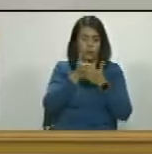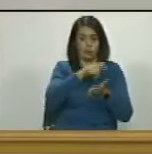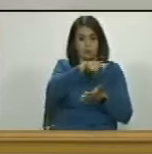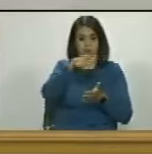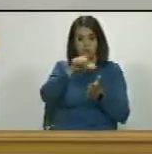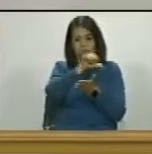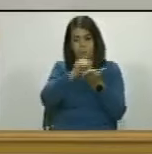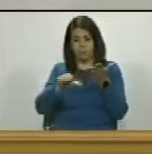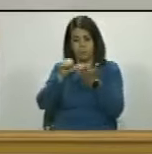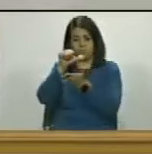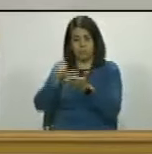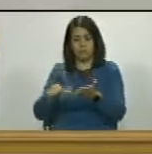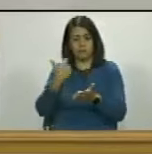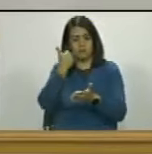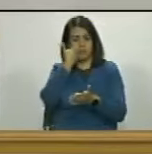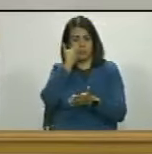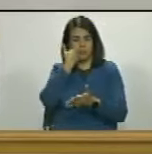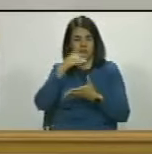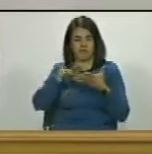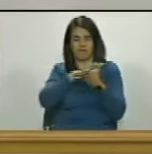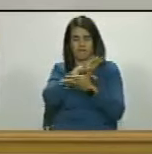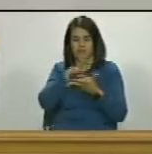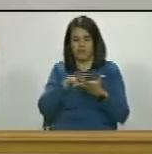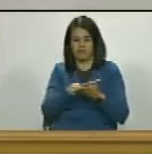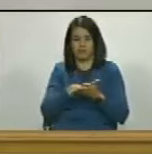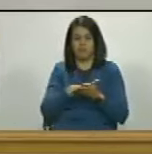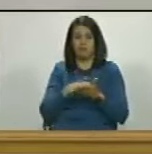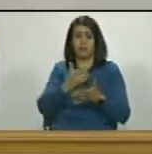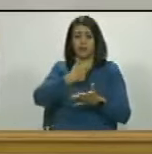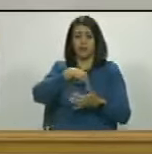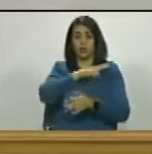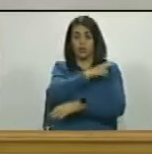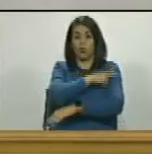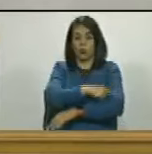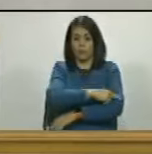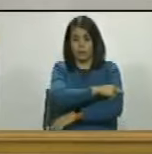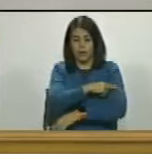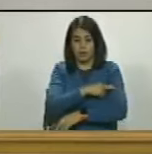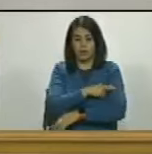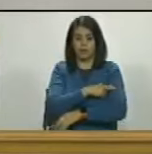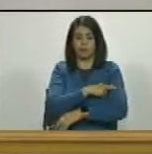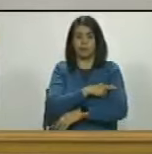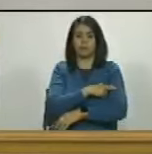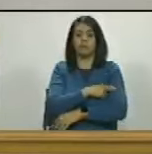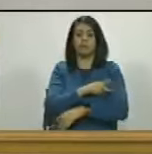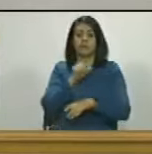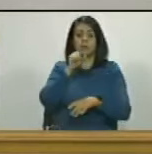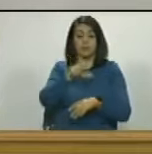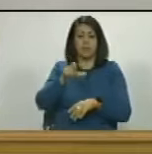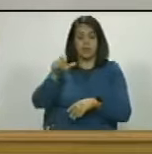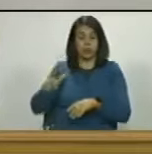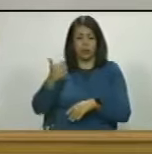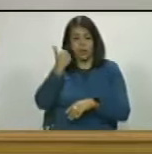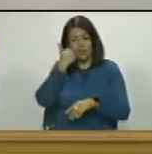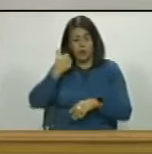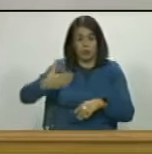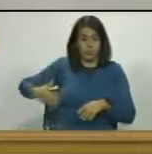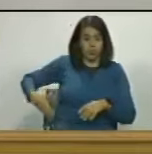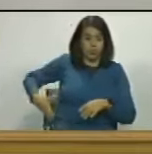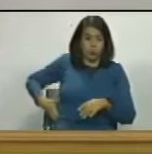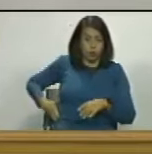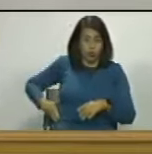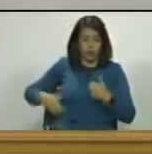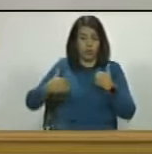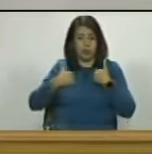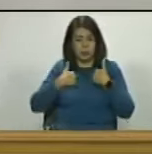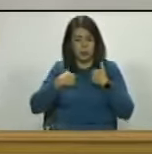para atenciones de enfermedades catastróficas para nuestros hospitales para las membranas de los pacientes renales para los